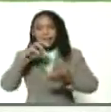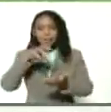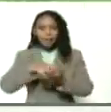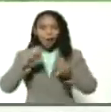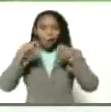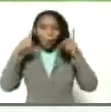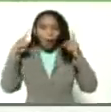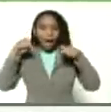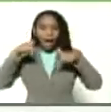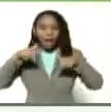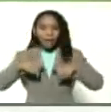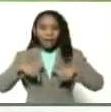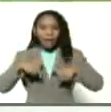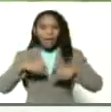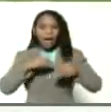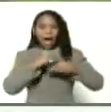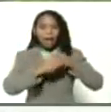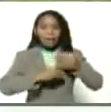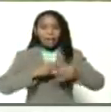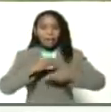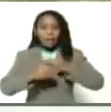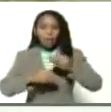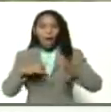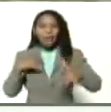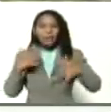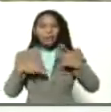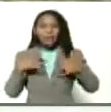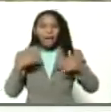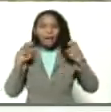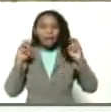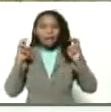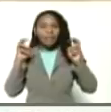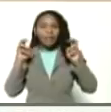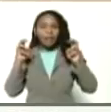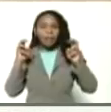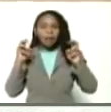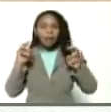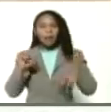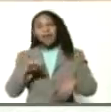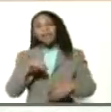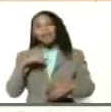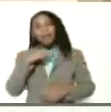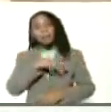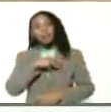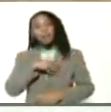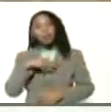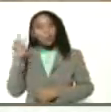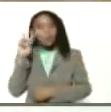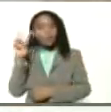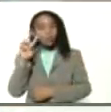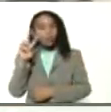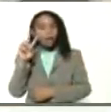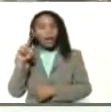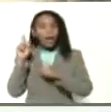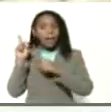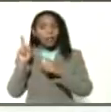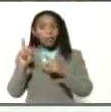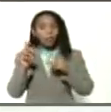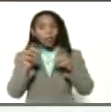Aquí estamos realizando una actividad en el marco de los vértices de la Gran Misión Agro Venezuela y esos vértices están